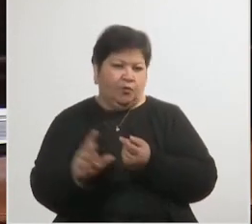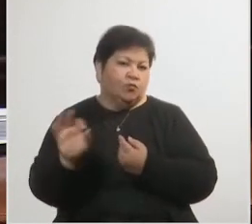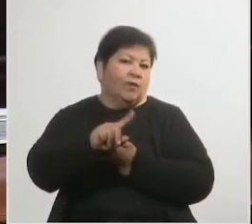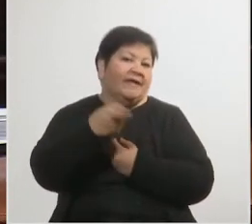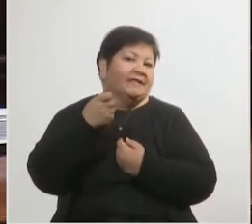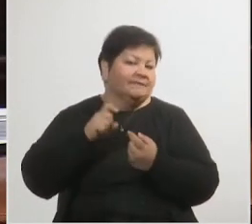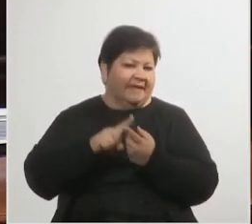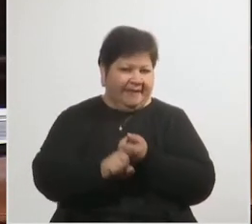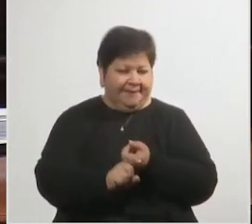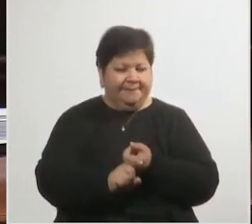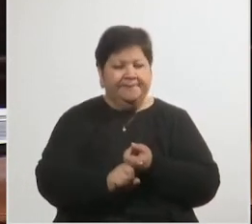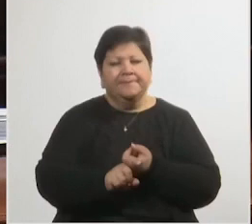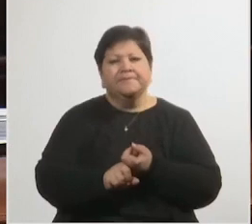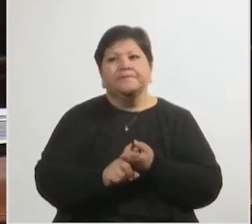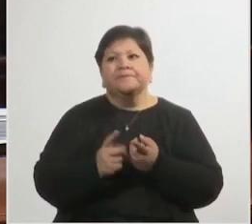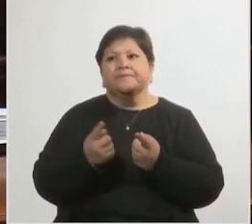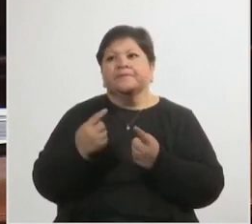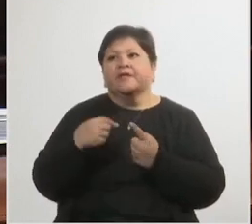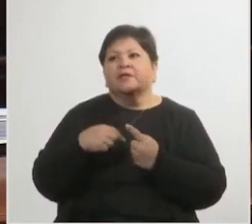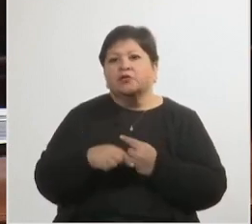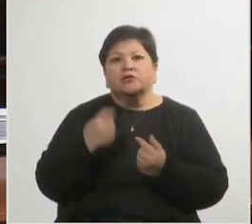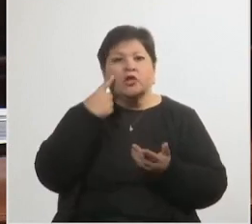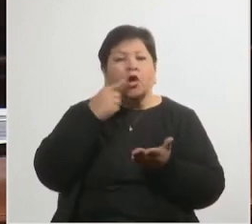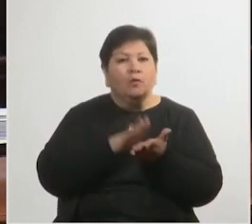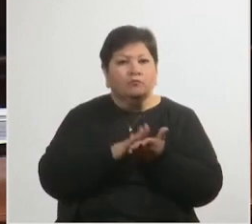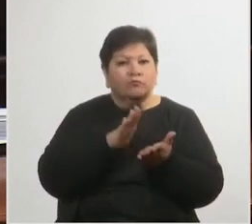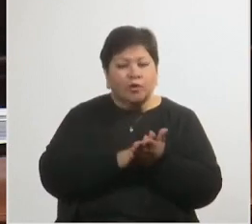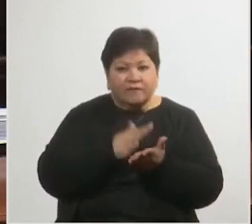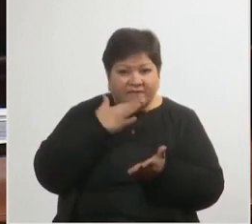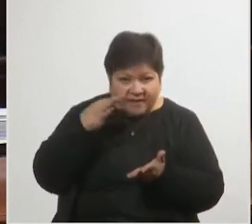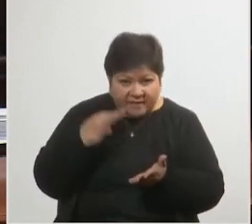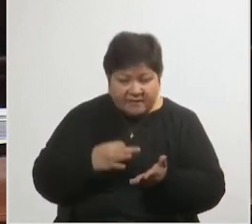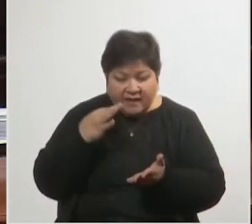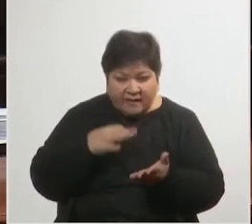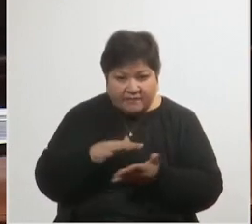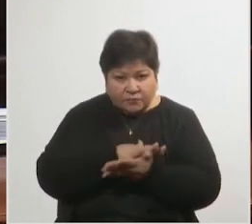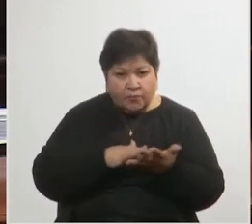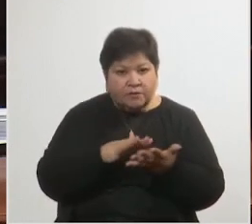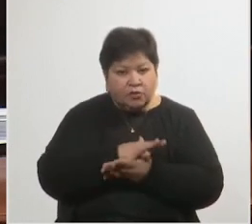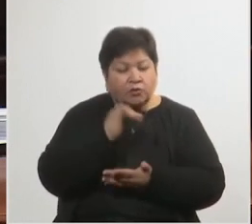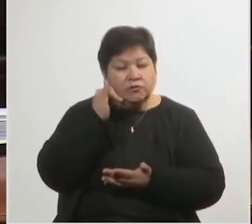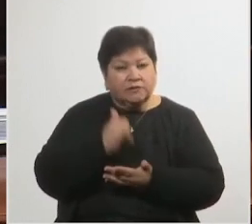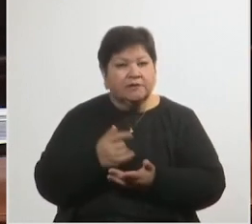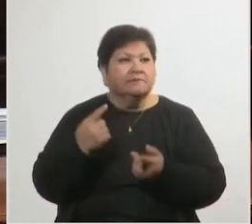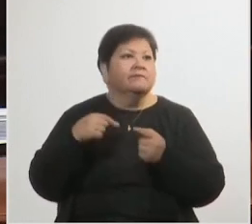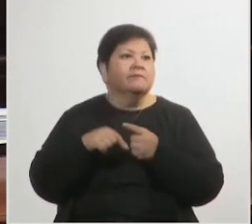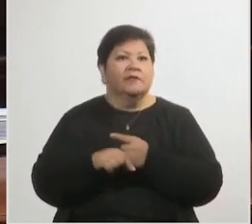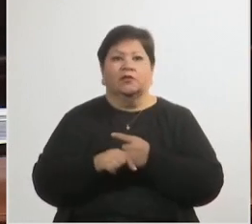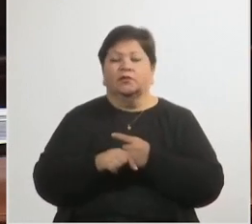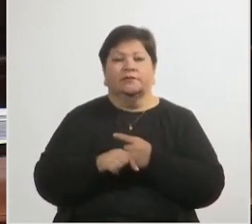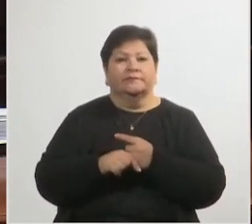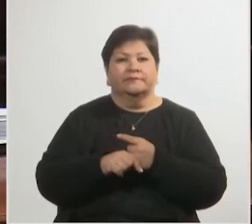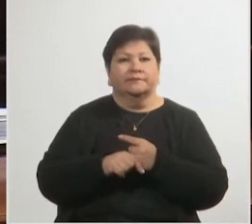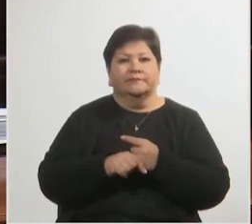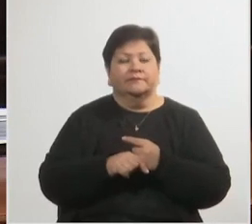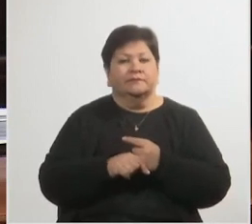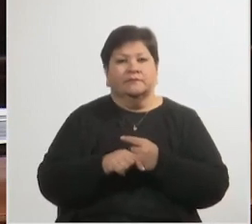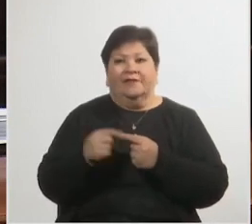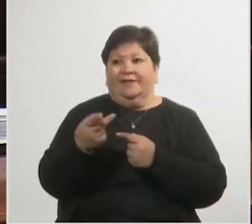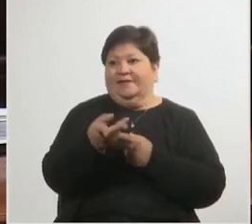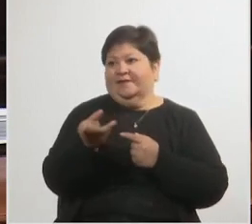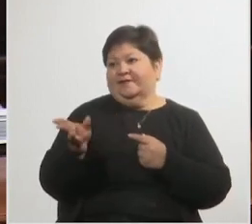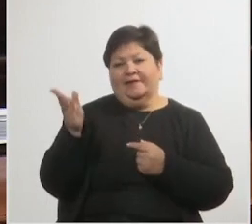que se ha comprobado tantos cientos de casos reales, etc., pero no se puede ocultar que un enorme